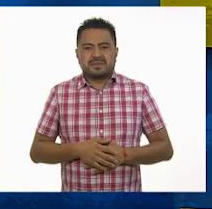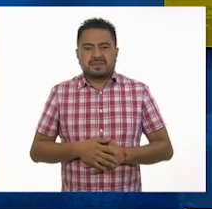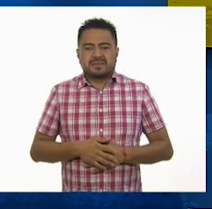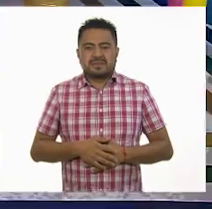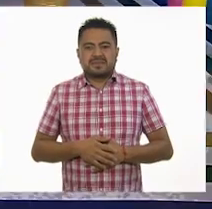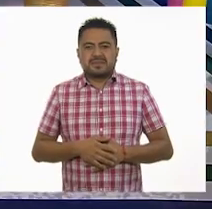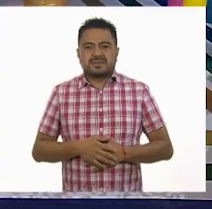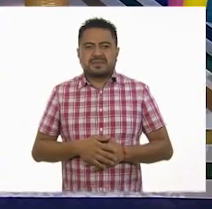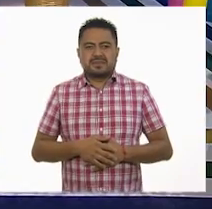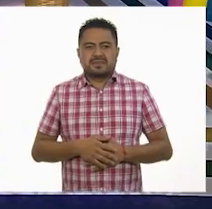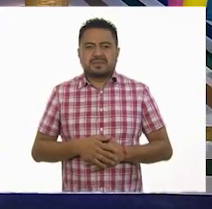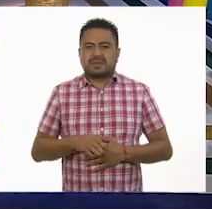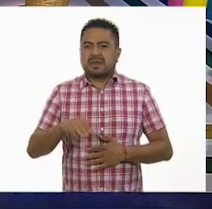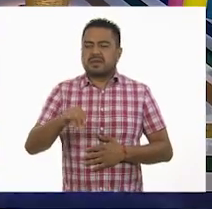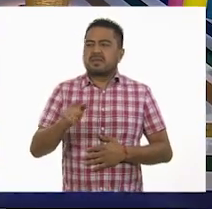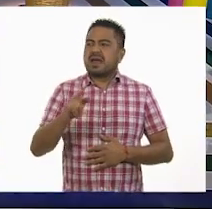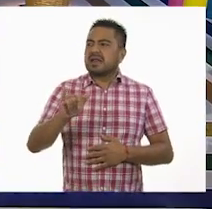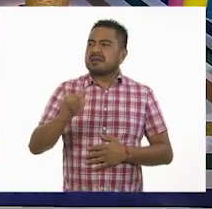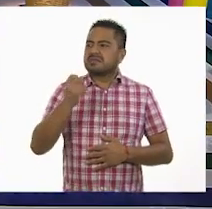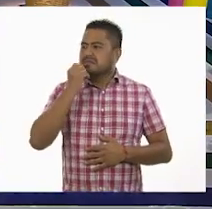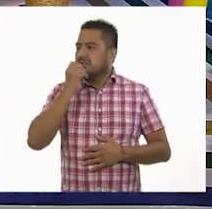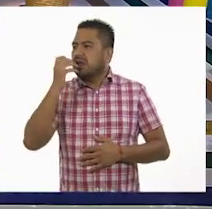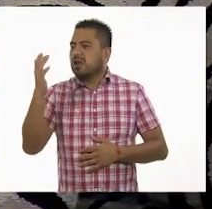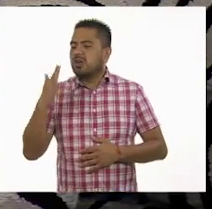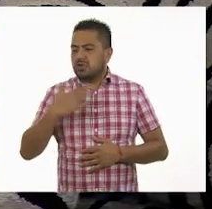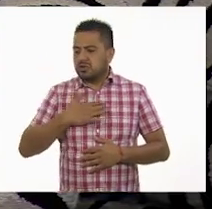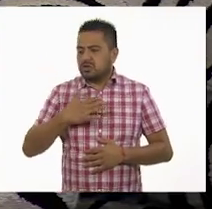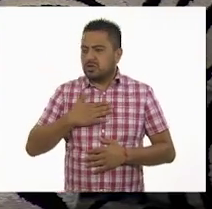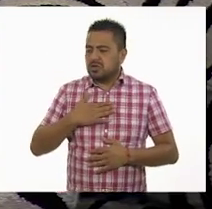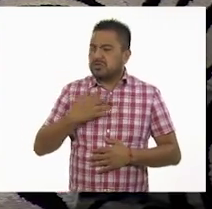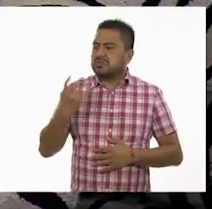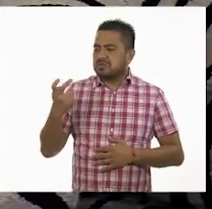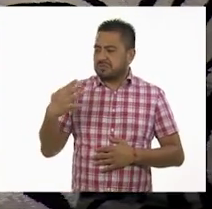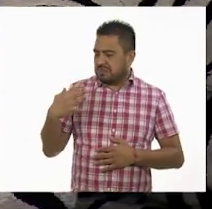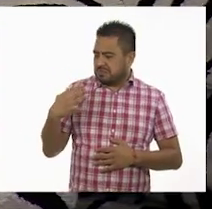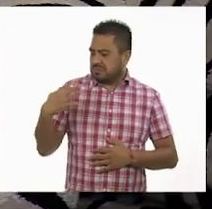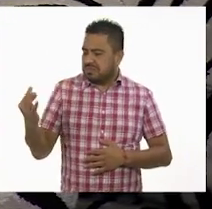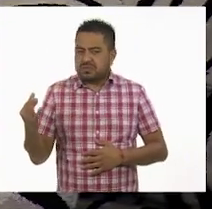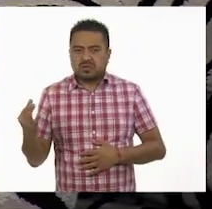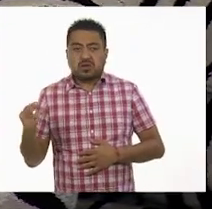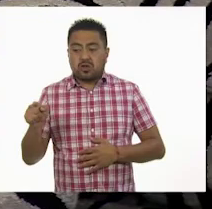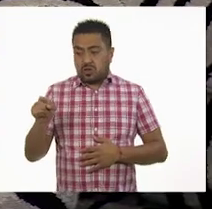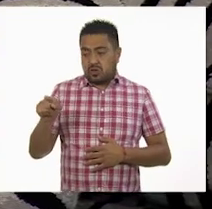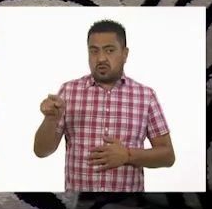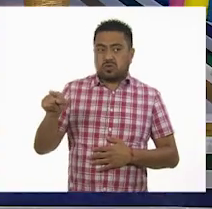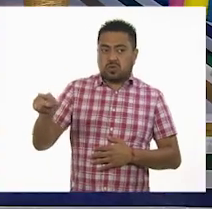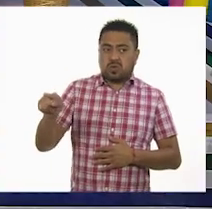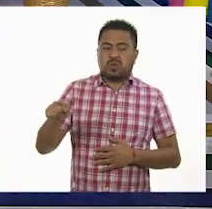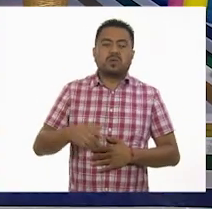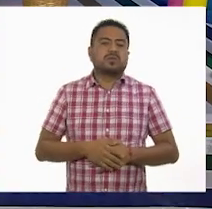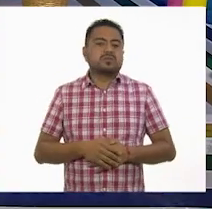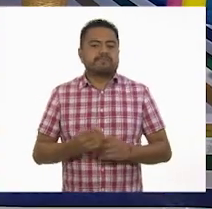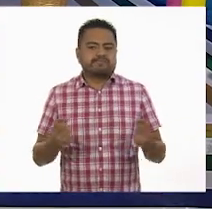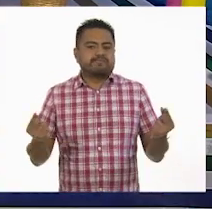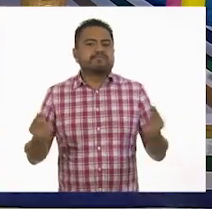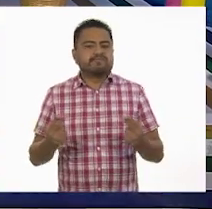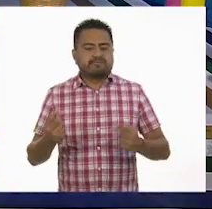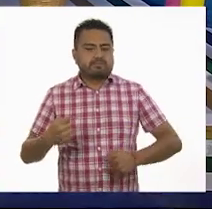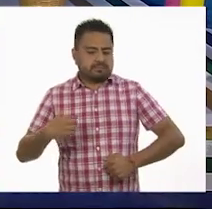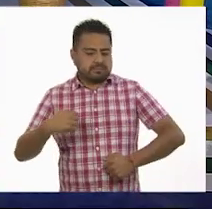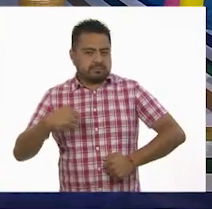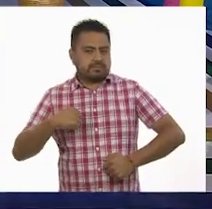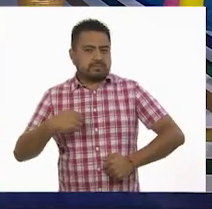Mari, yo soy tu opción. Tú me necesitas.